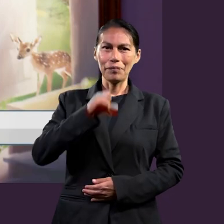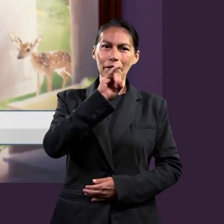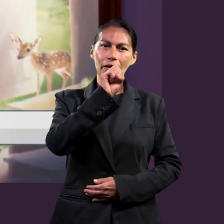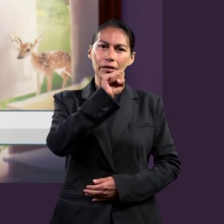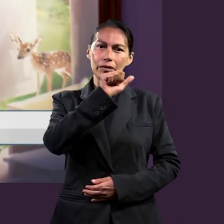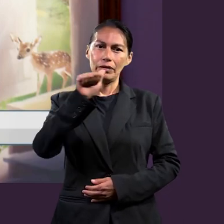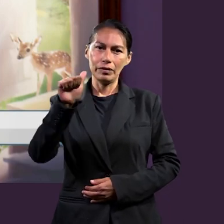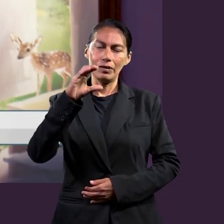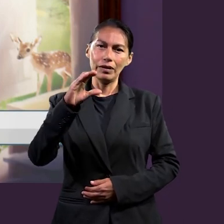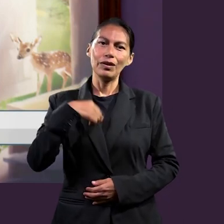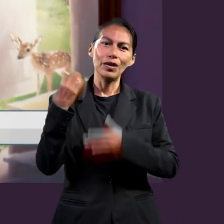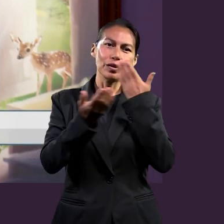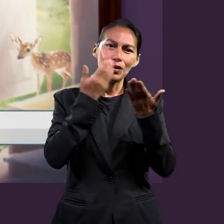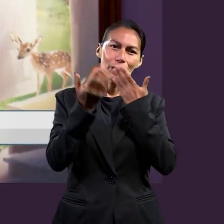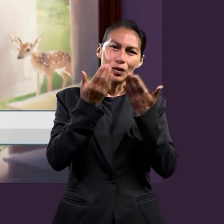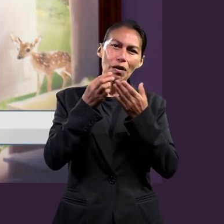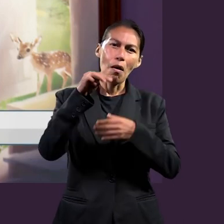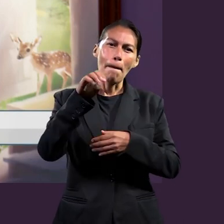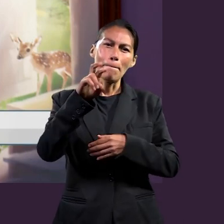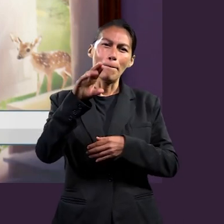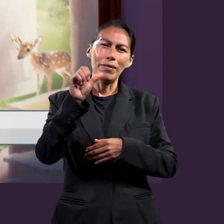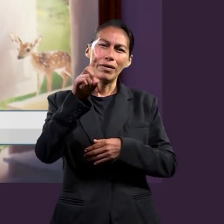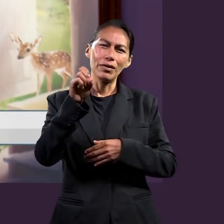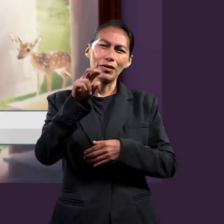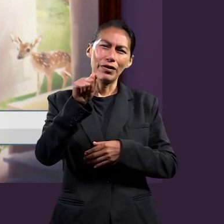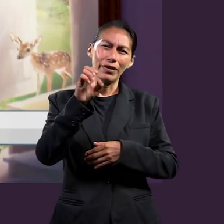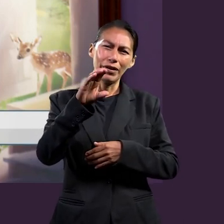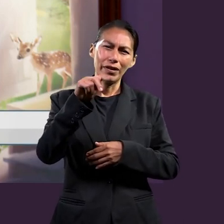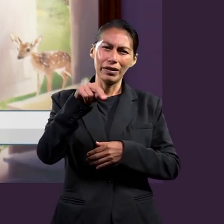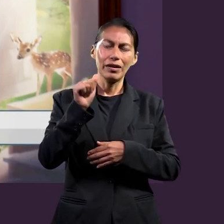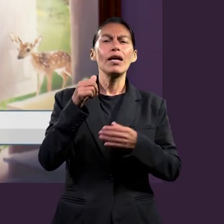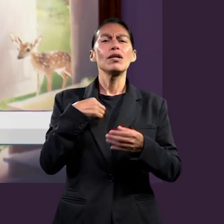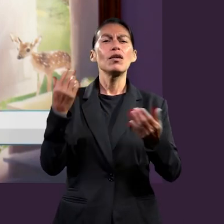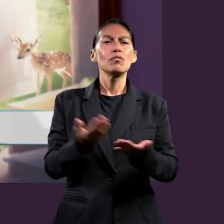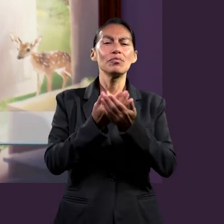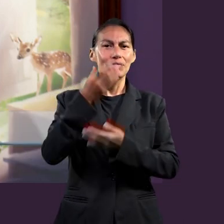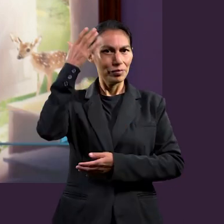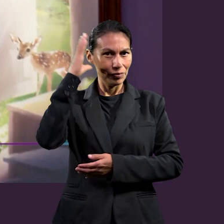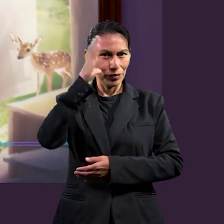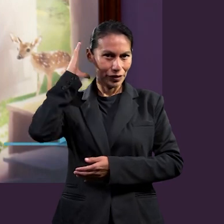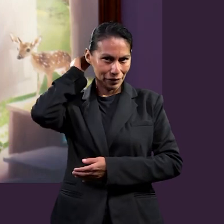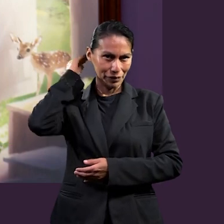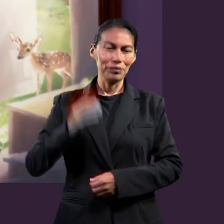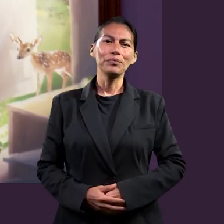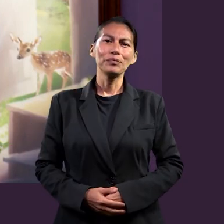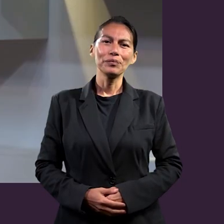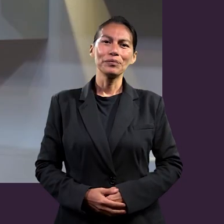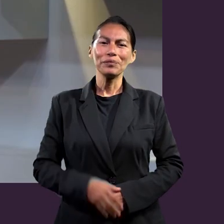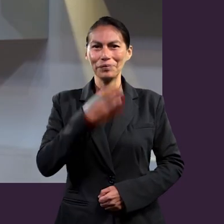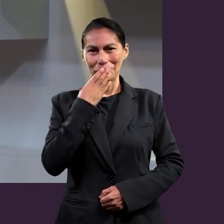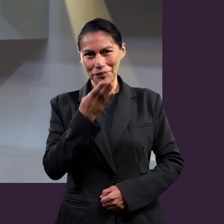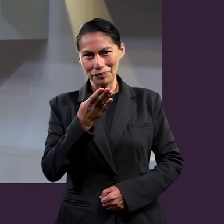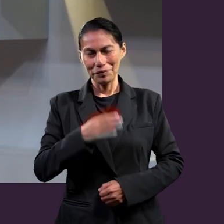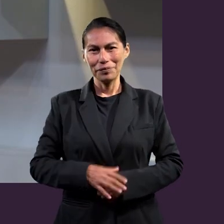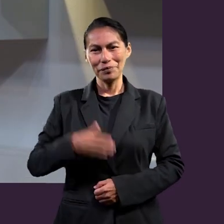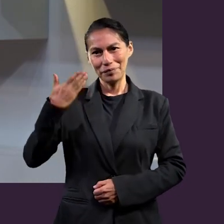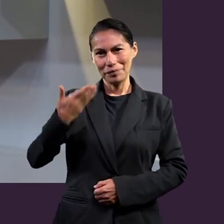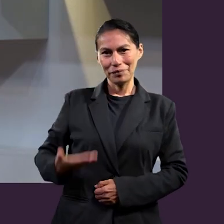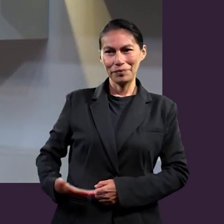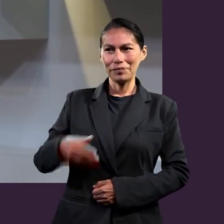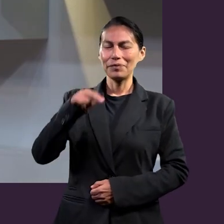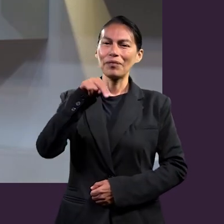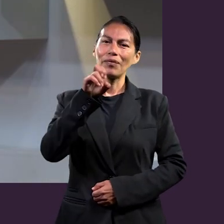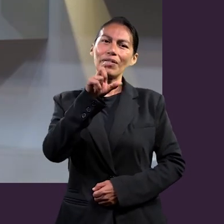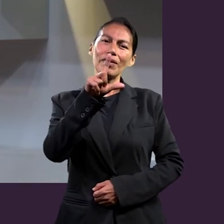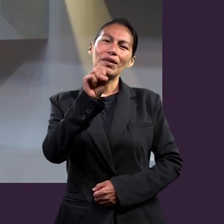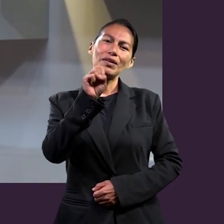Yo soy Isaac, estudio la maestría en Mercado Tecnia, soy originario del estado de Morelos. Muy bien, y mi nombre es